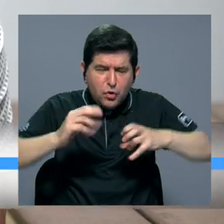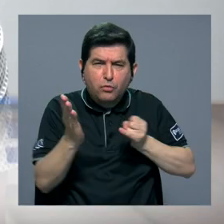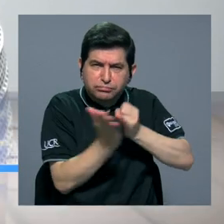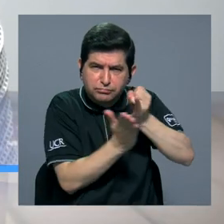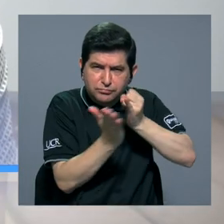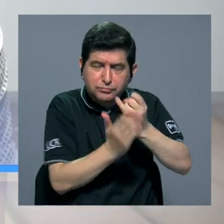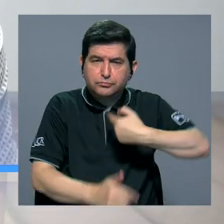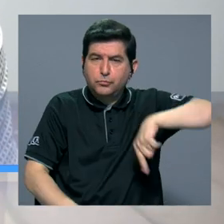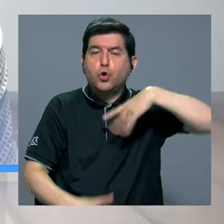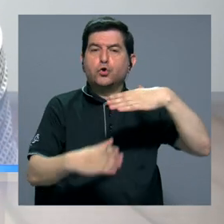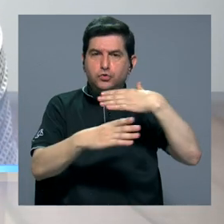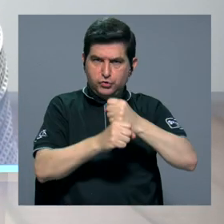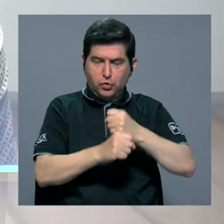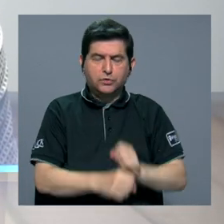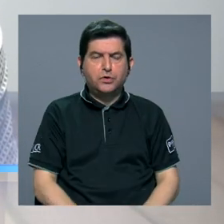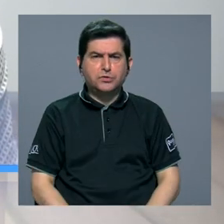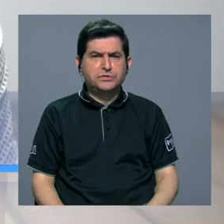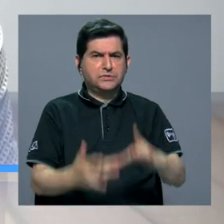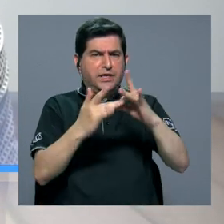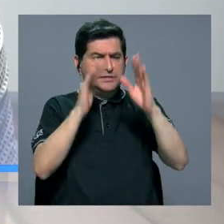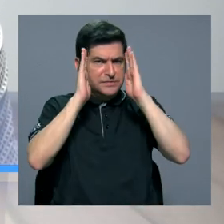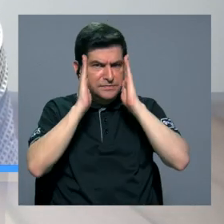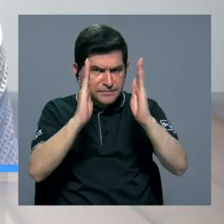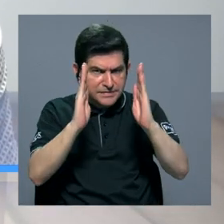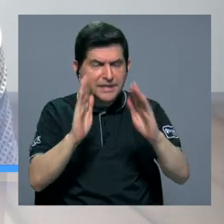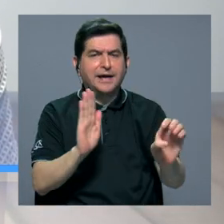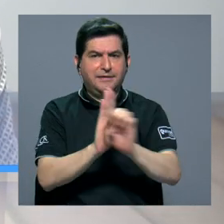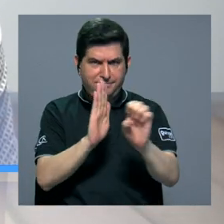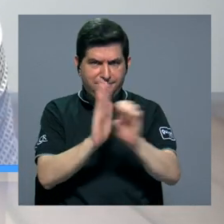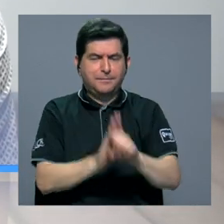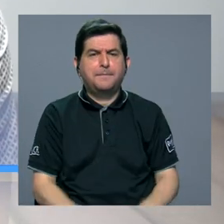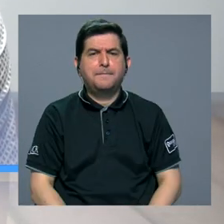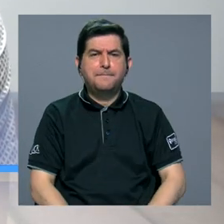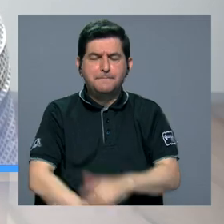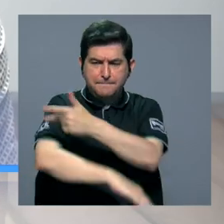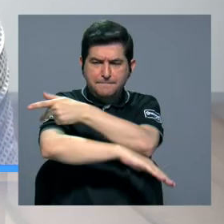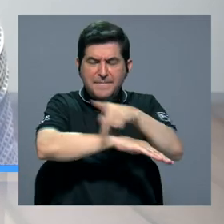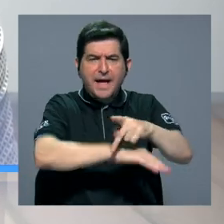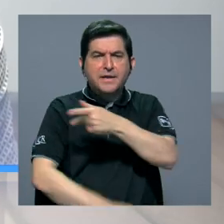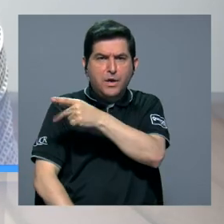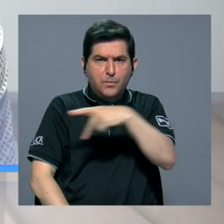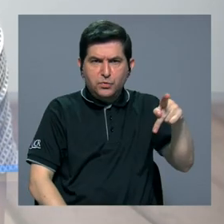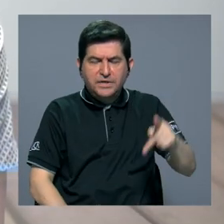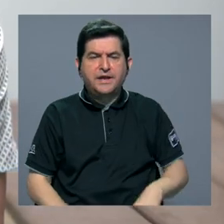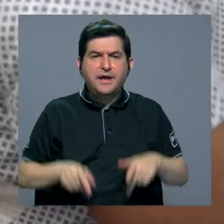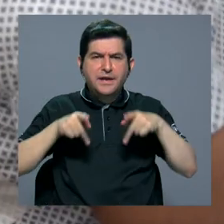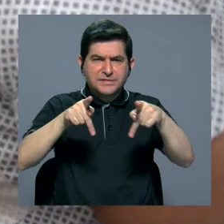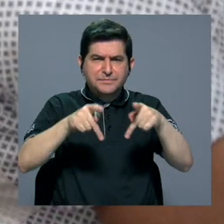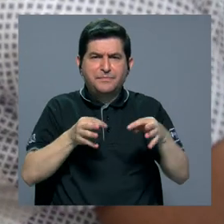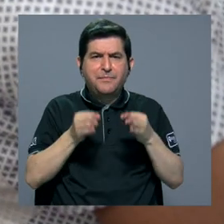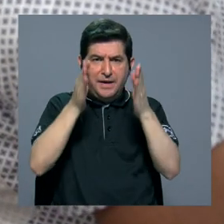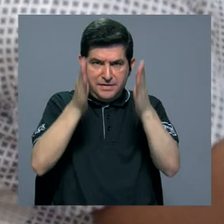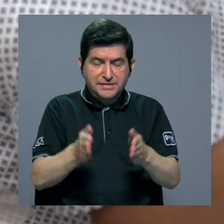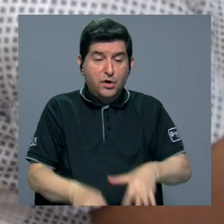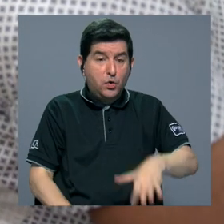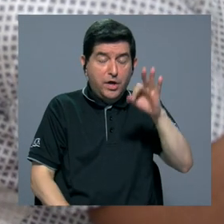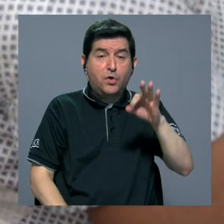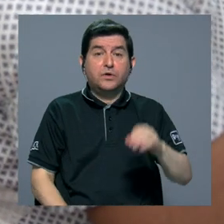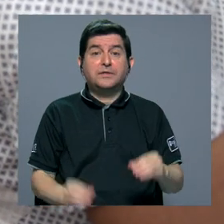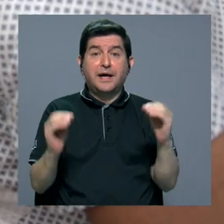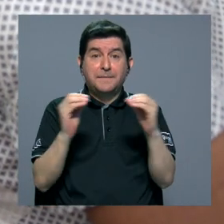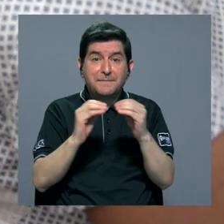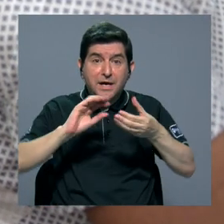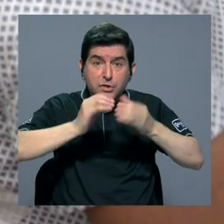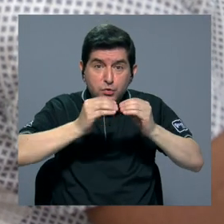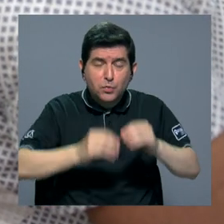investigaciones que hemos hecho, nos ha llamado particularmente la atención, por ejemplo, la playa de Punta Arenas, en el Paseo de los Turistas, donde hemos encontrado la